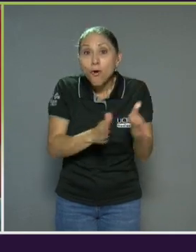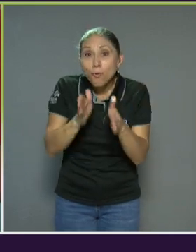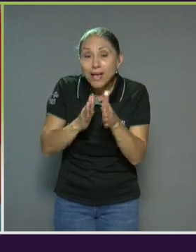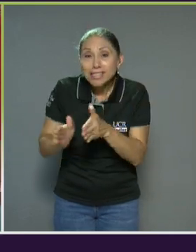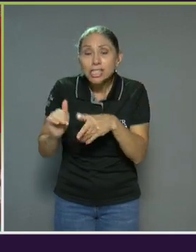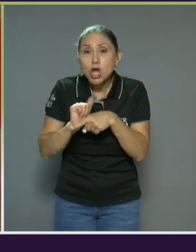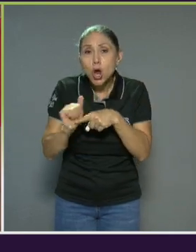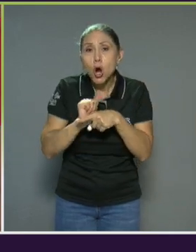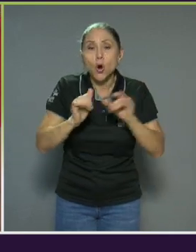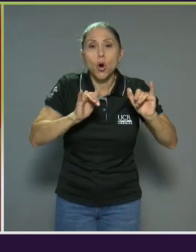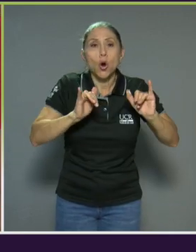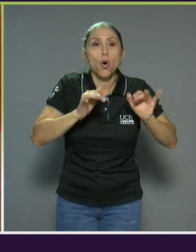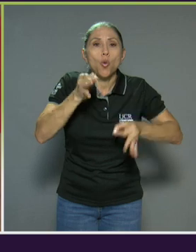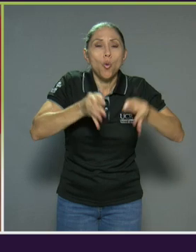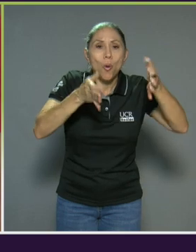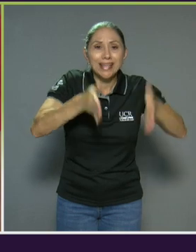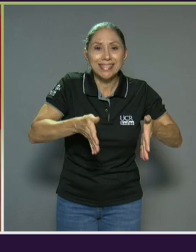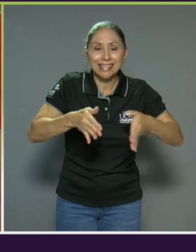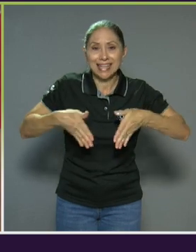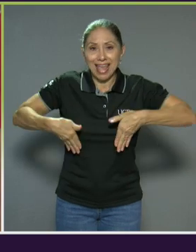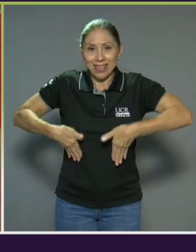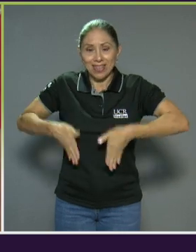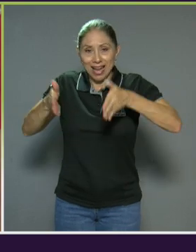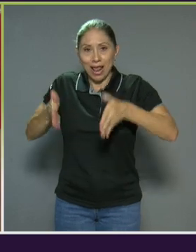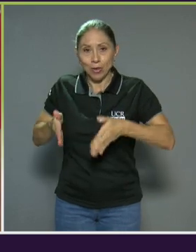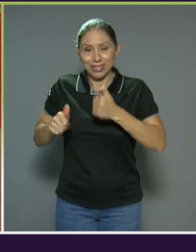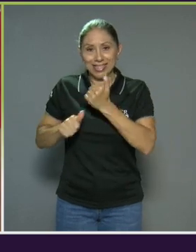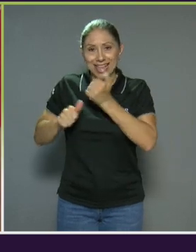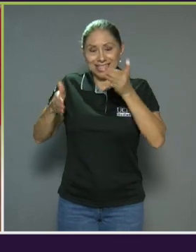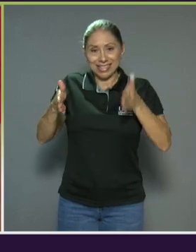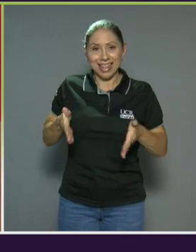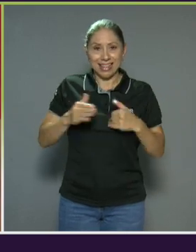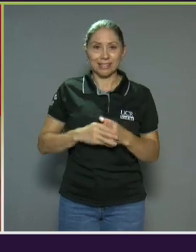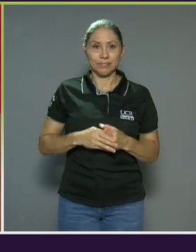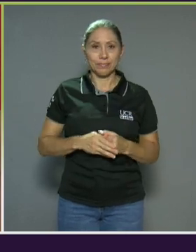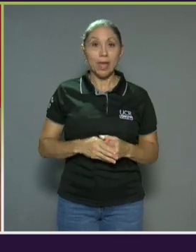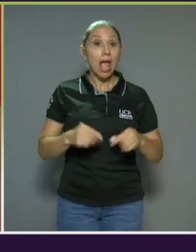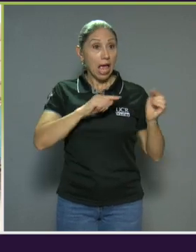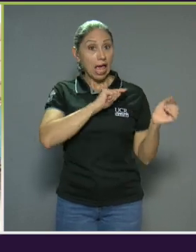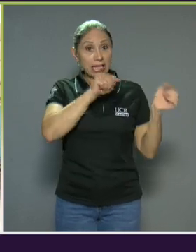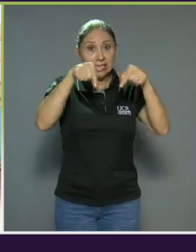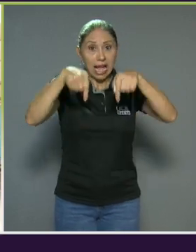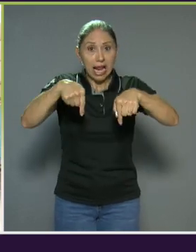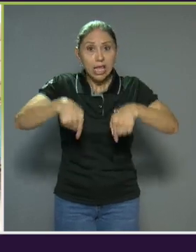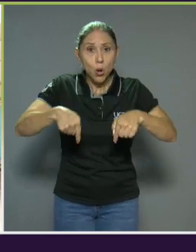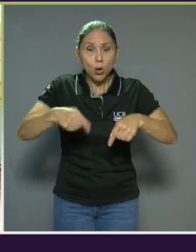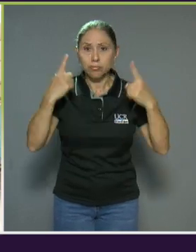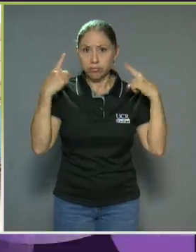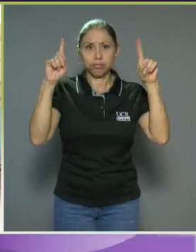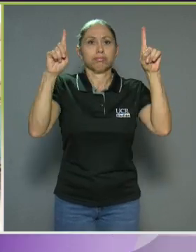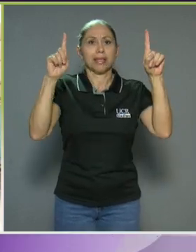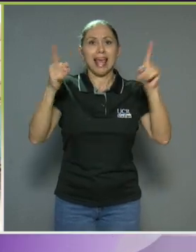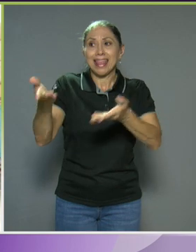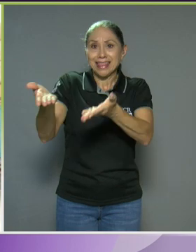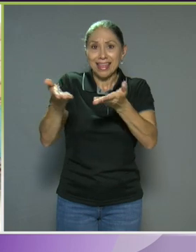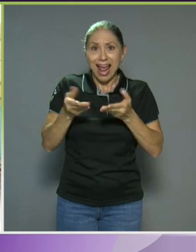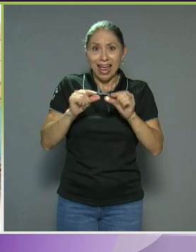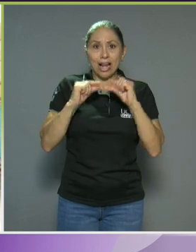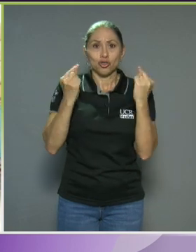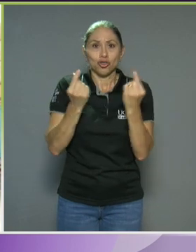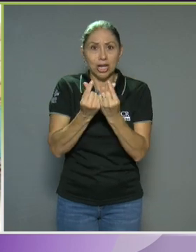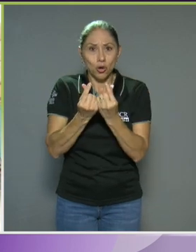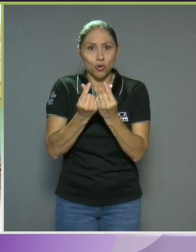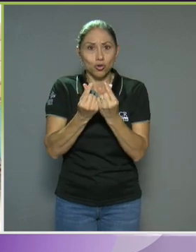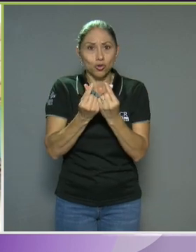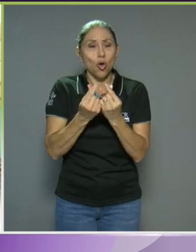entrenadores y asistentes. Bueno, esto ha sido un gran logro, poder estar hoy acá, poder traer a los chicos, el poder traer a una delegación de cinco,